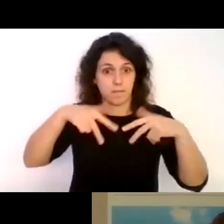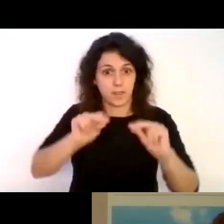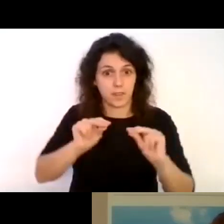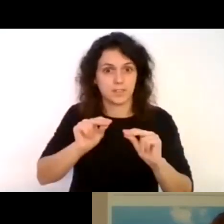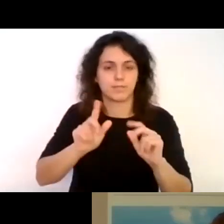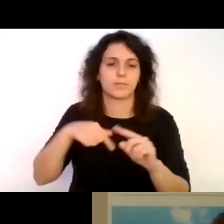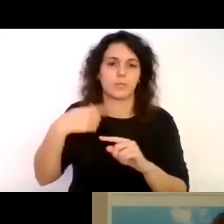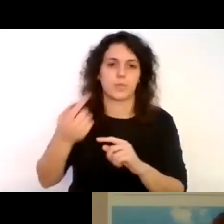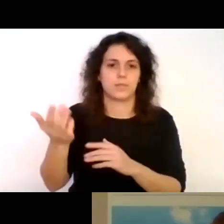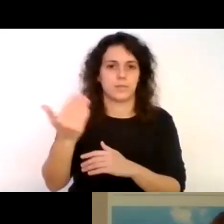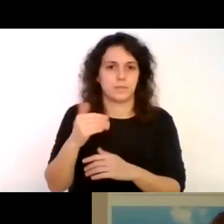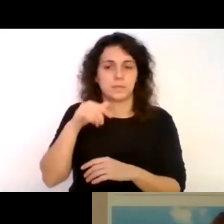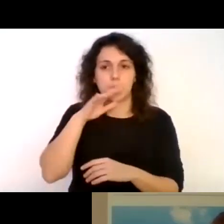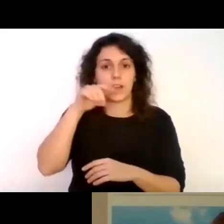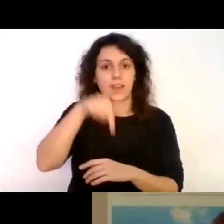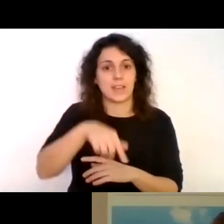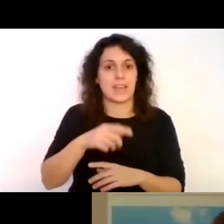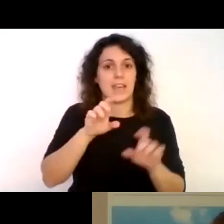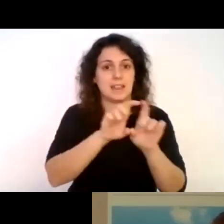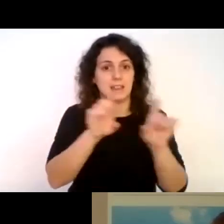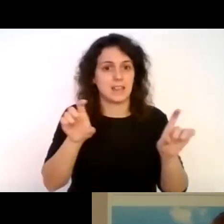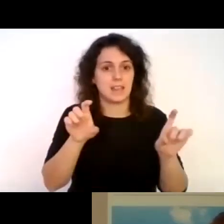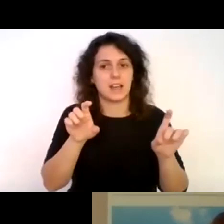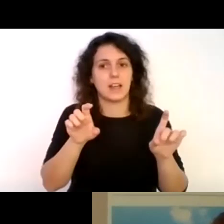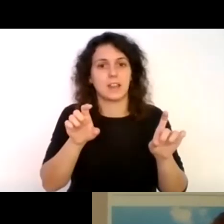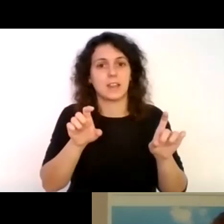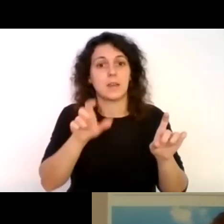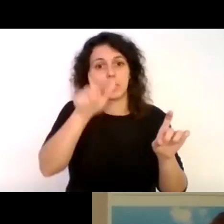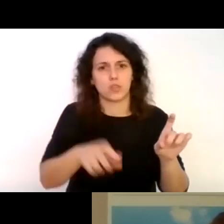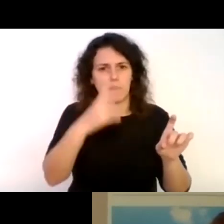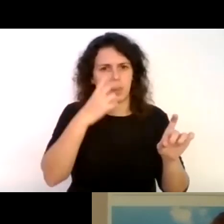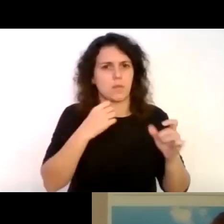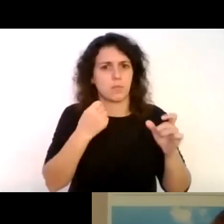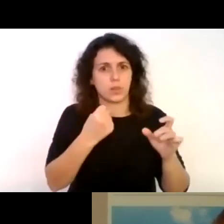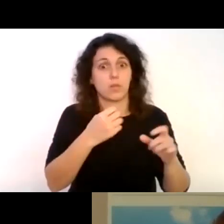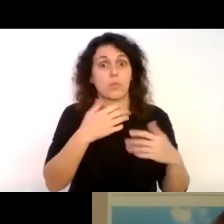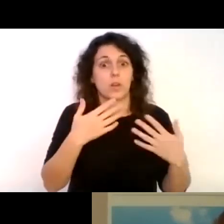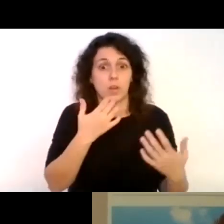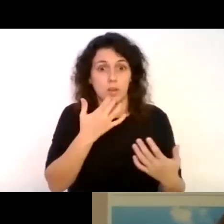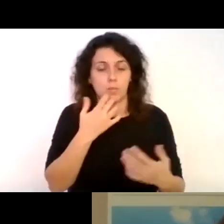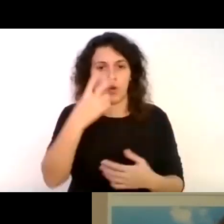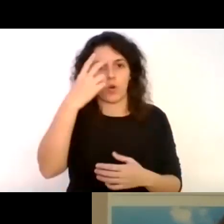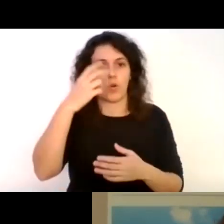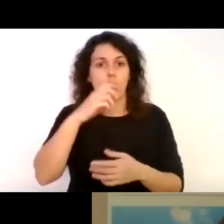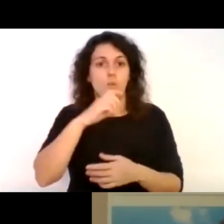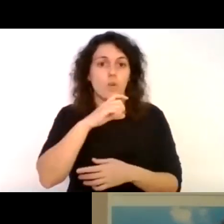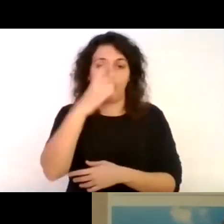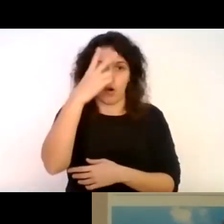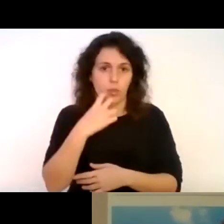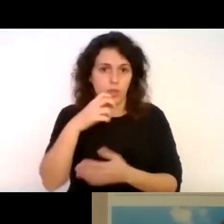contamos con alguna entidad así de invidente potente, como es la ONCE. Y yo creo que podemos intentar